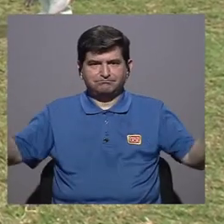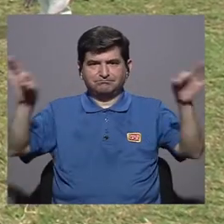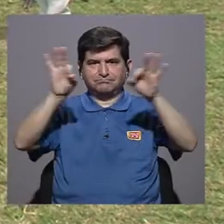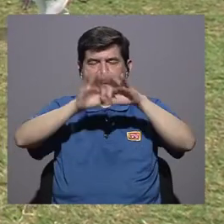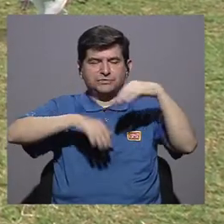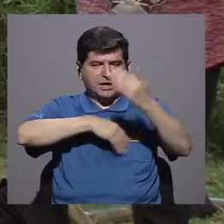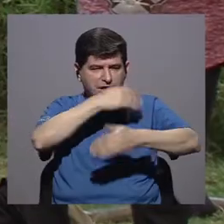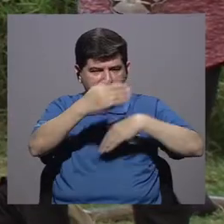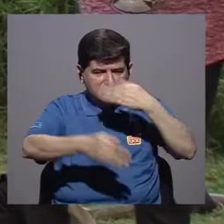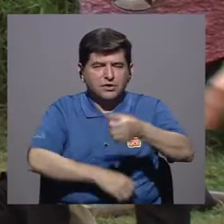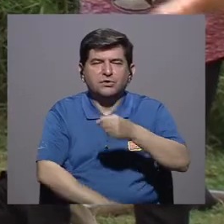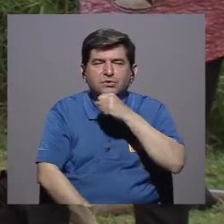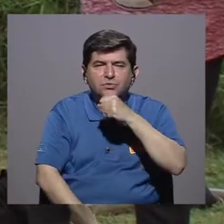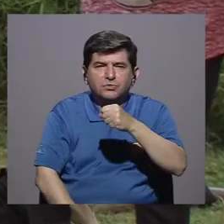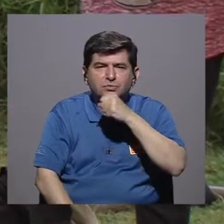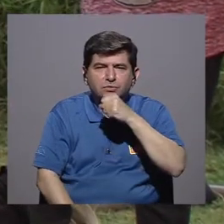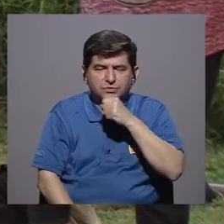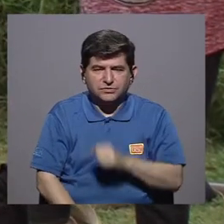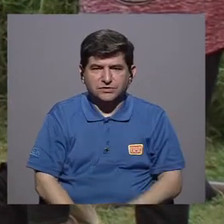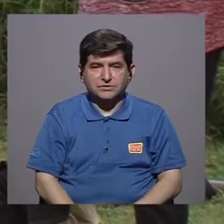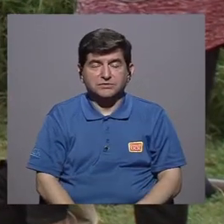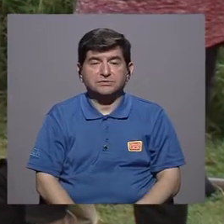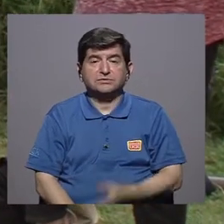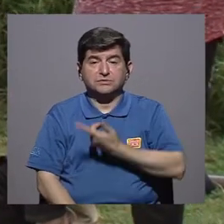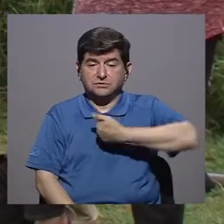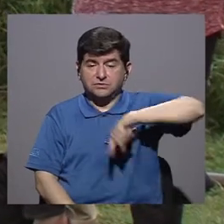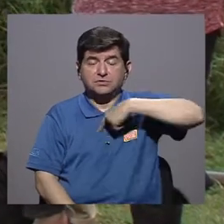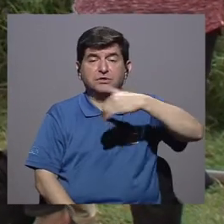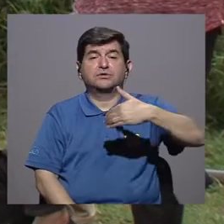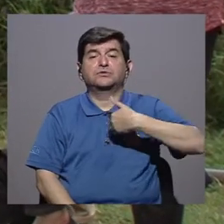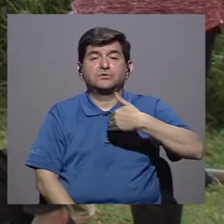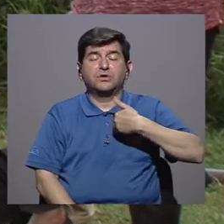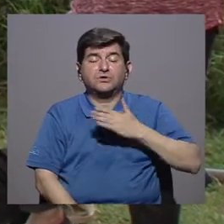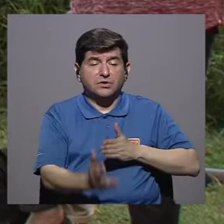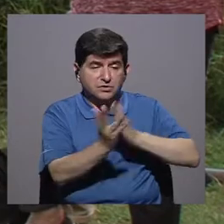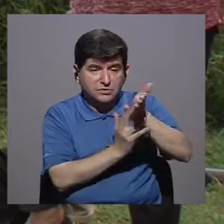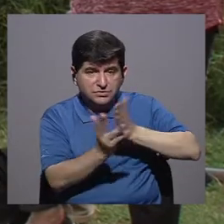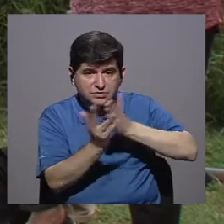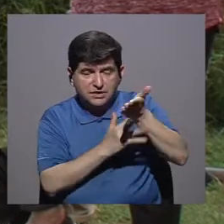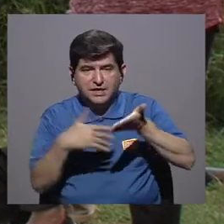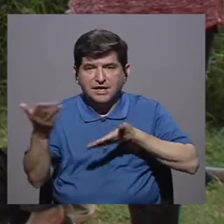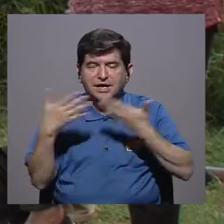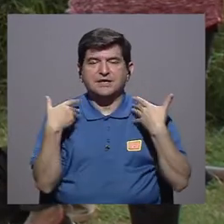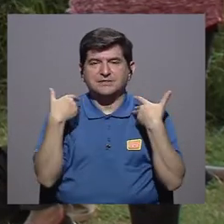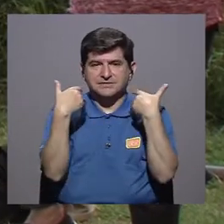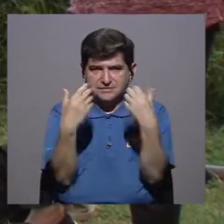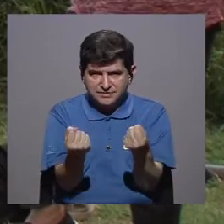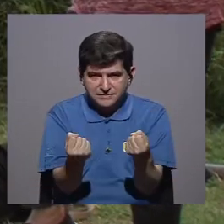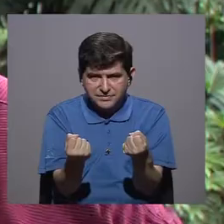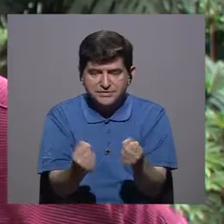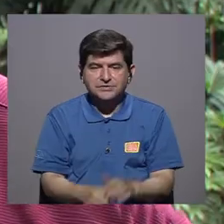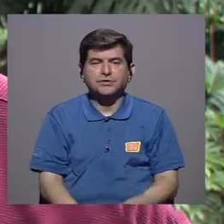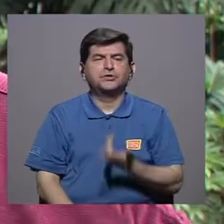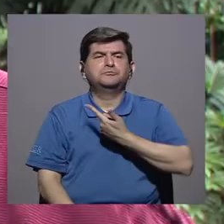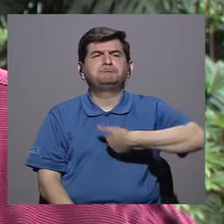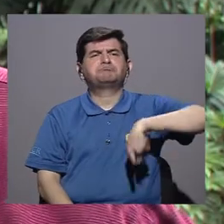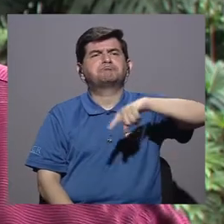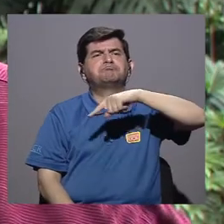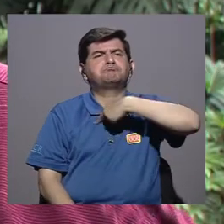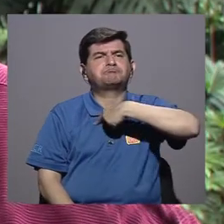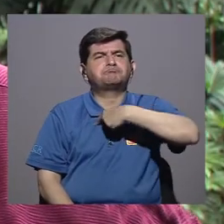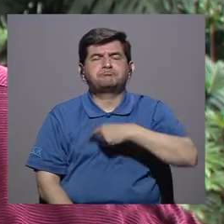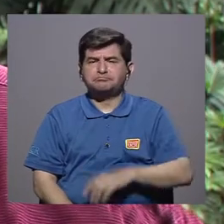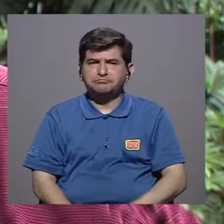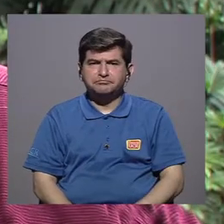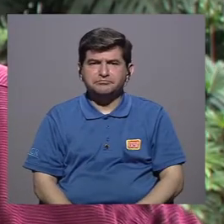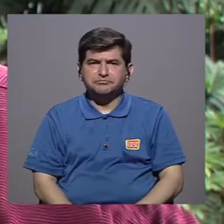el ambiente es muy importante para el proceso de envejecimiento, si tenemos acceso a servicios de salud, si